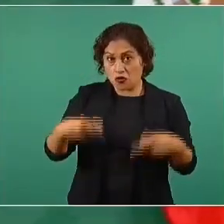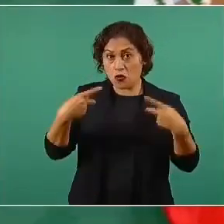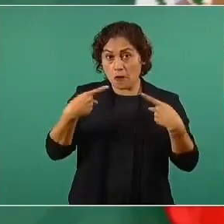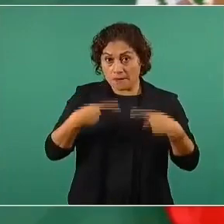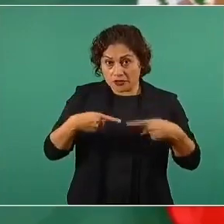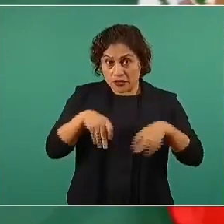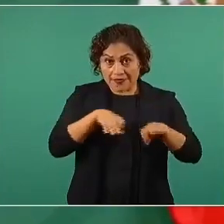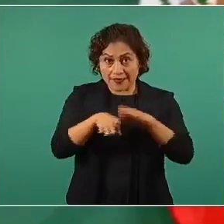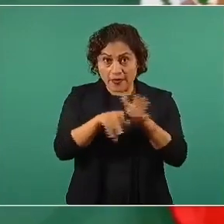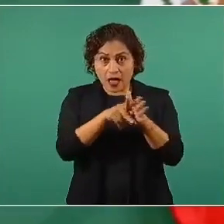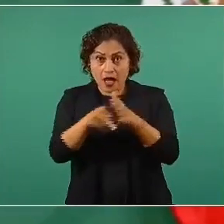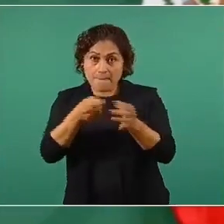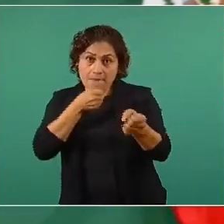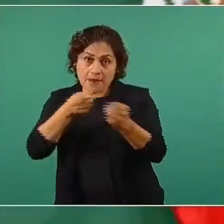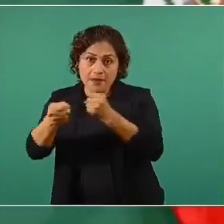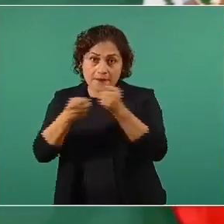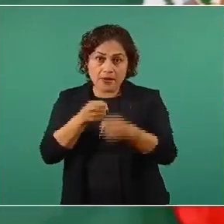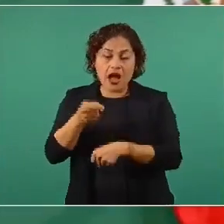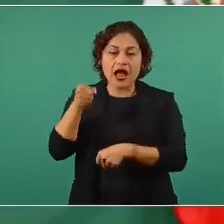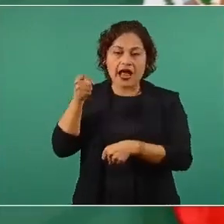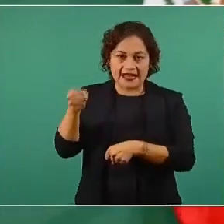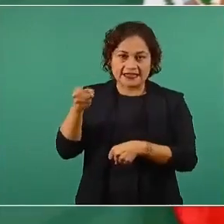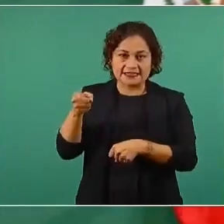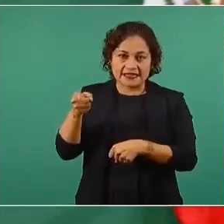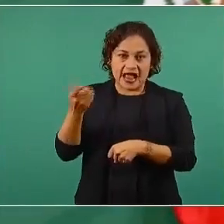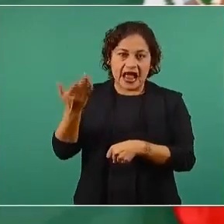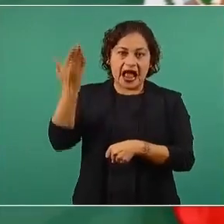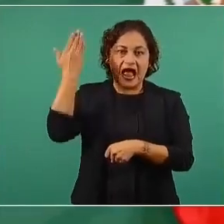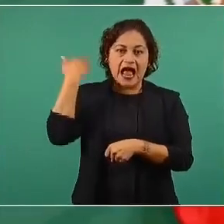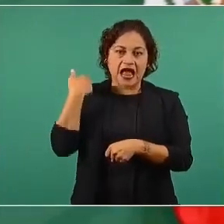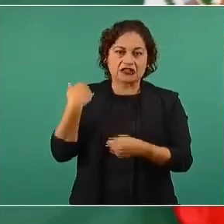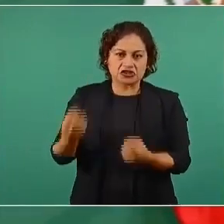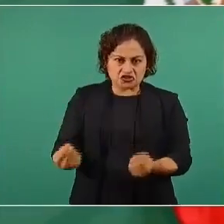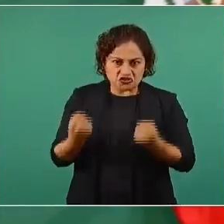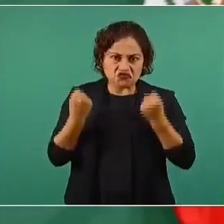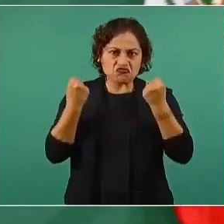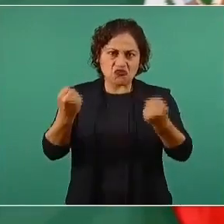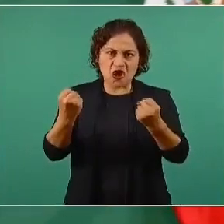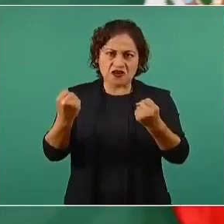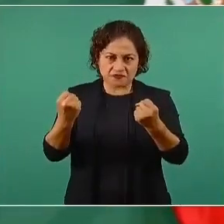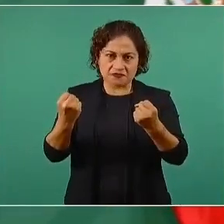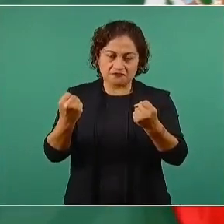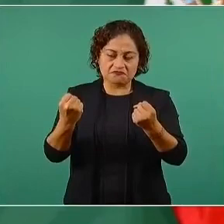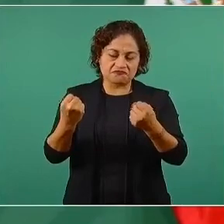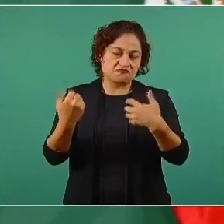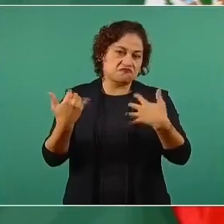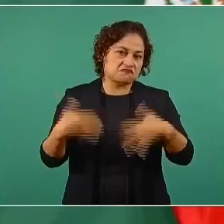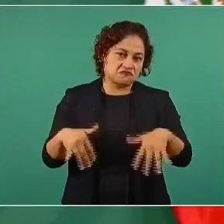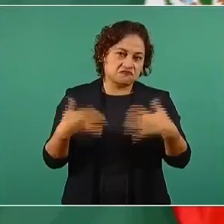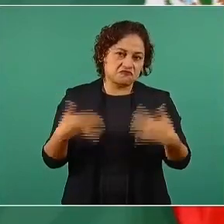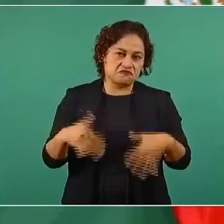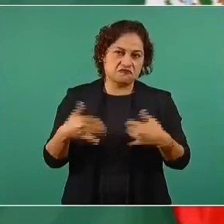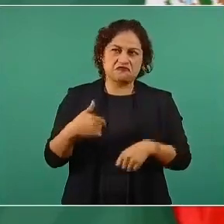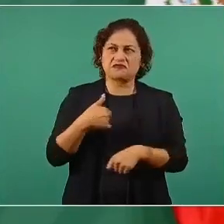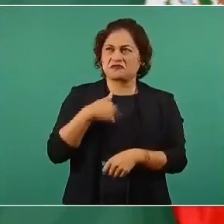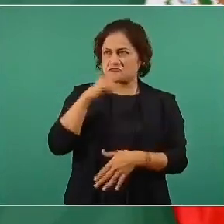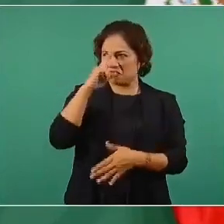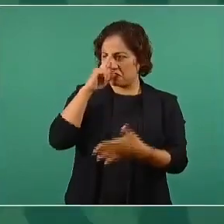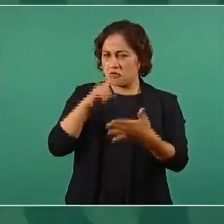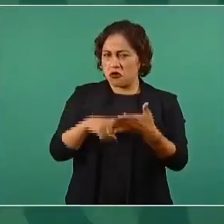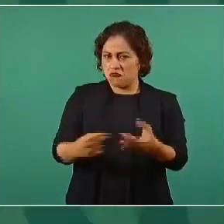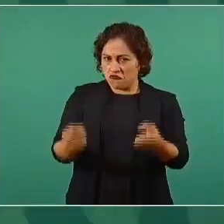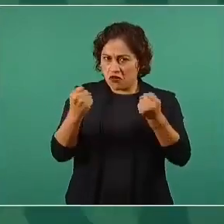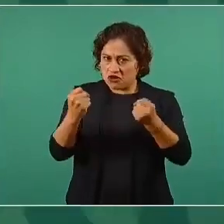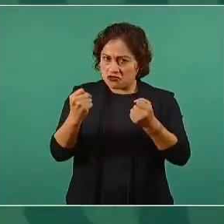cuarto poder yo creo que no eran el cuarto porque eran como el segundo poder